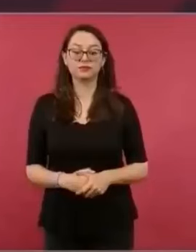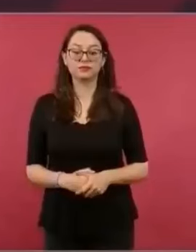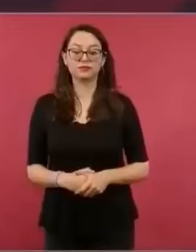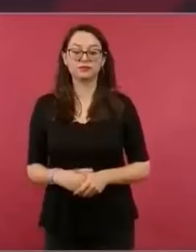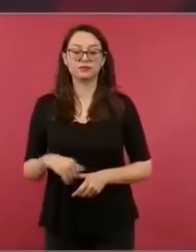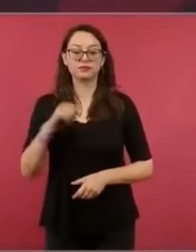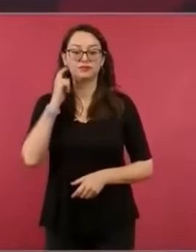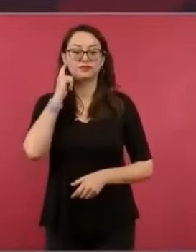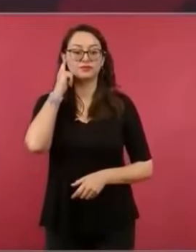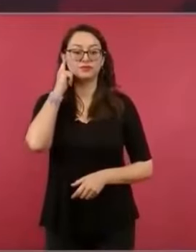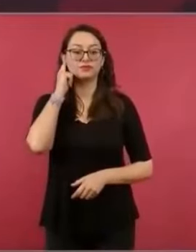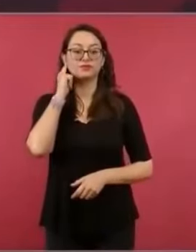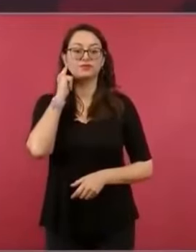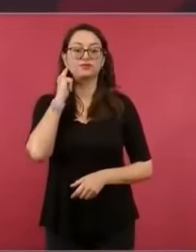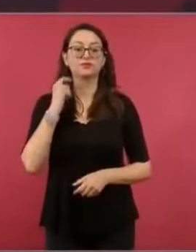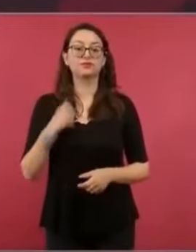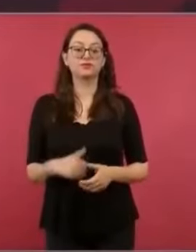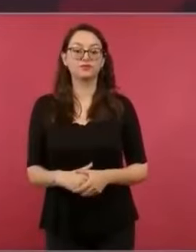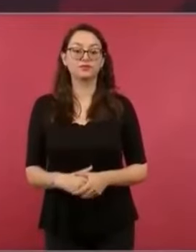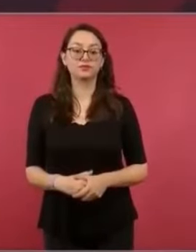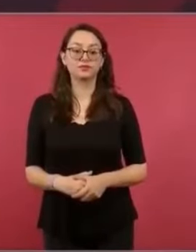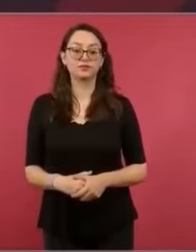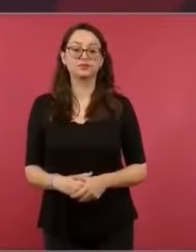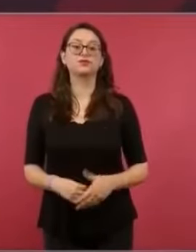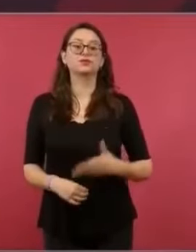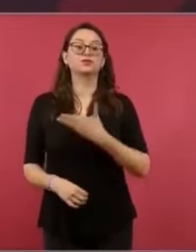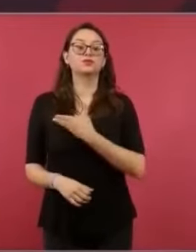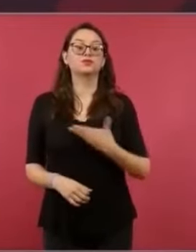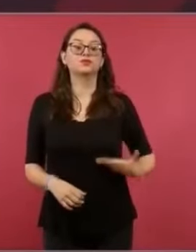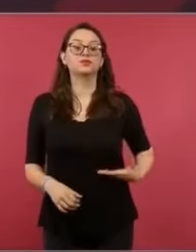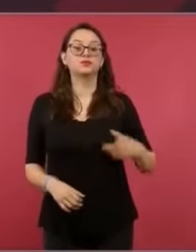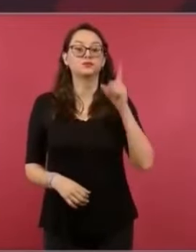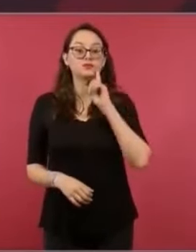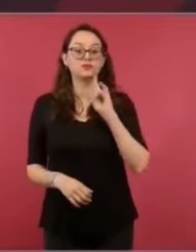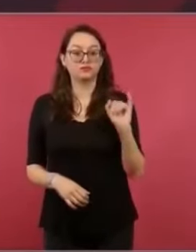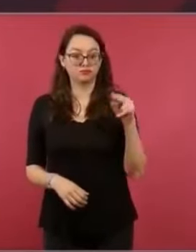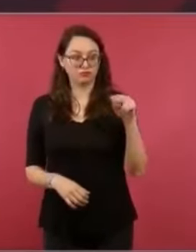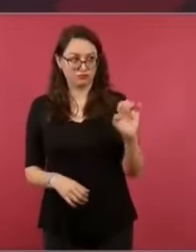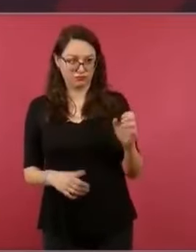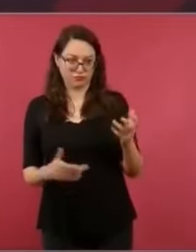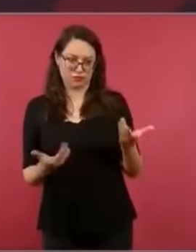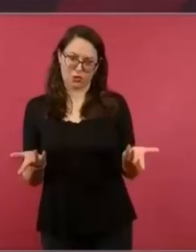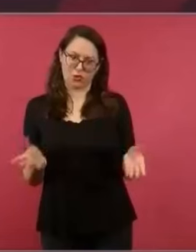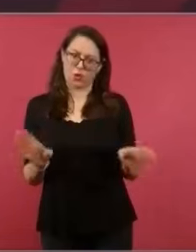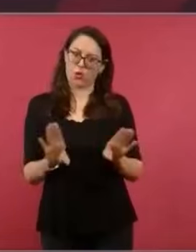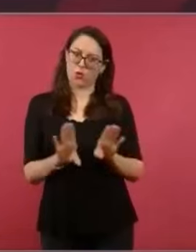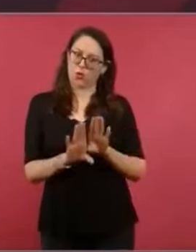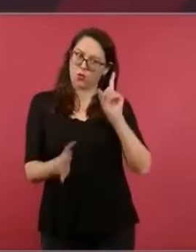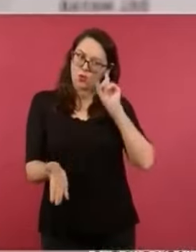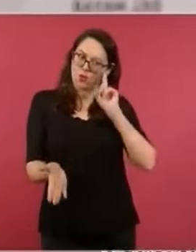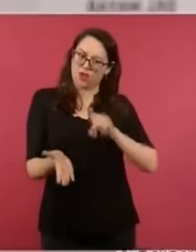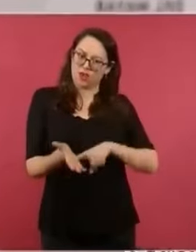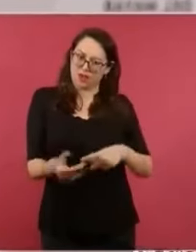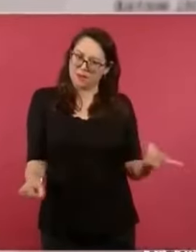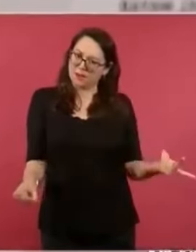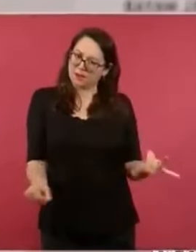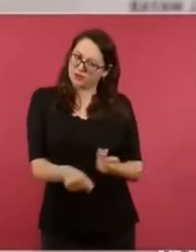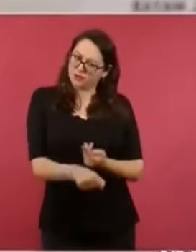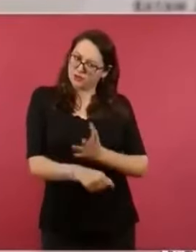A la directora de Línea, la presidenta de Línea, ¿qué pasó? ¿Eso sí calienta?